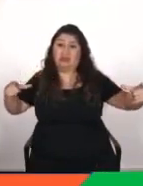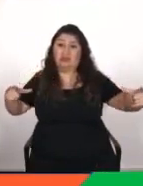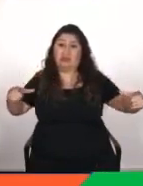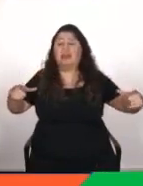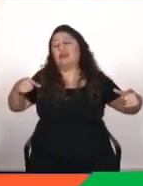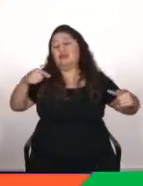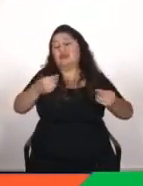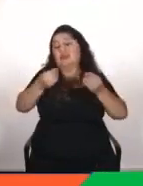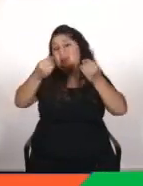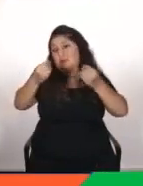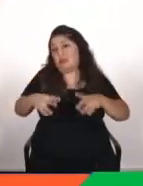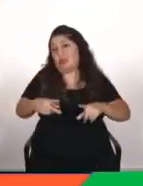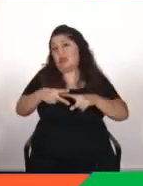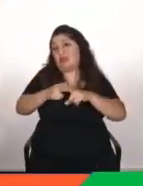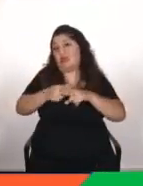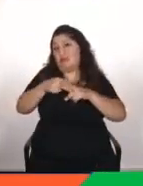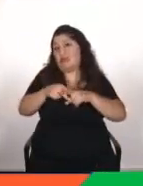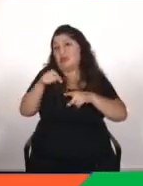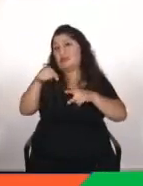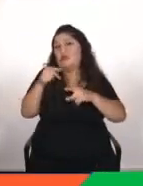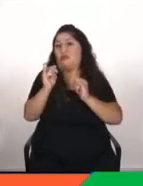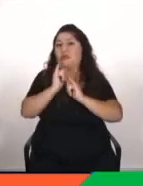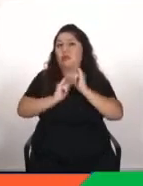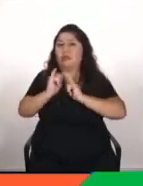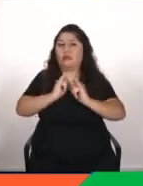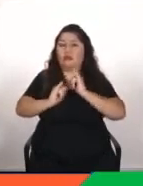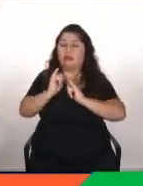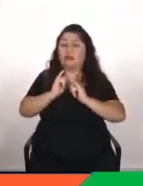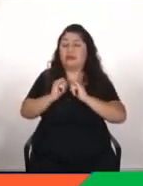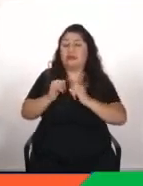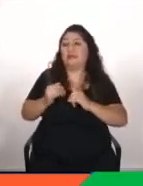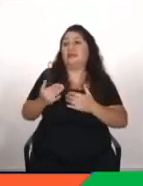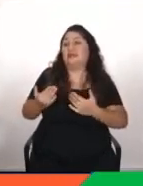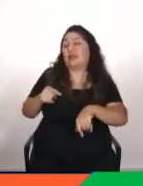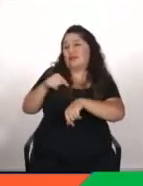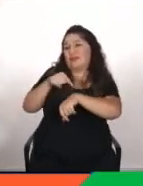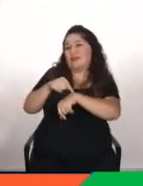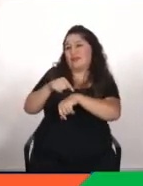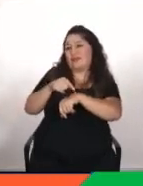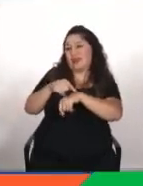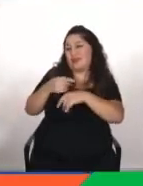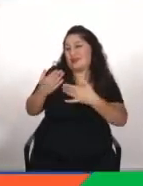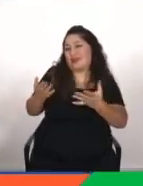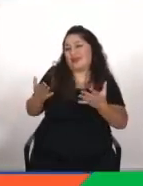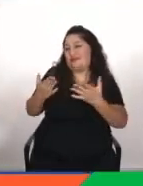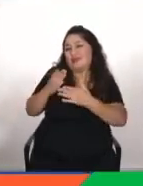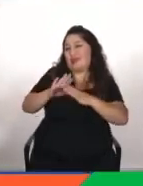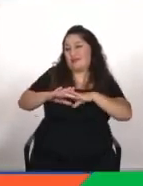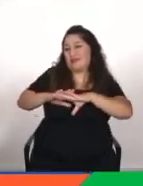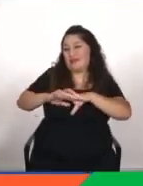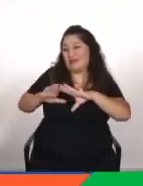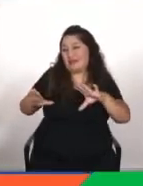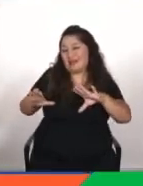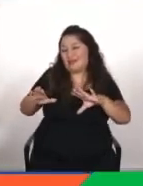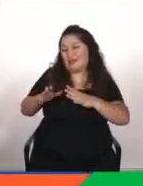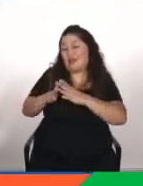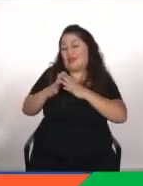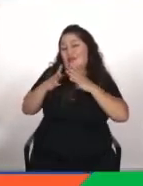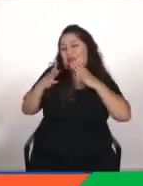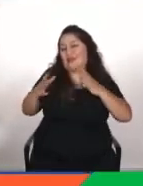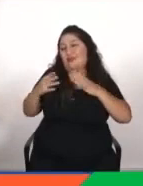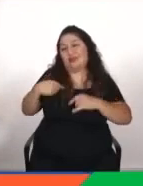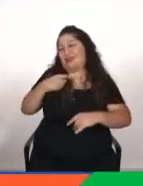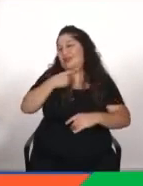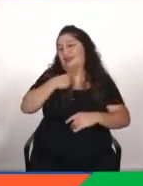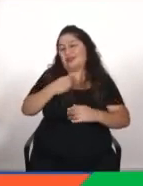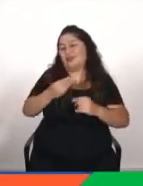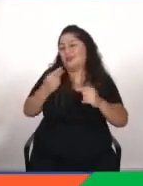fantástica que también es internet oye ya tenemos que ir cerrando Carlos ha sido fascinante me dan ganas de hablar mucho más de tecnología contigo